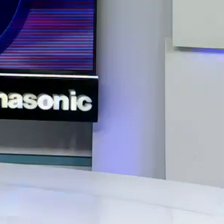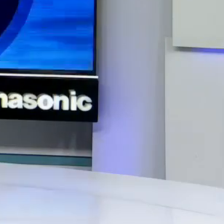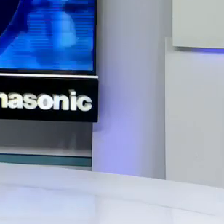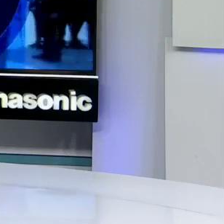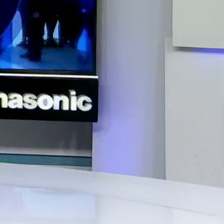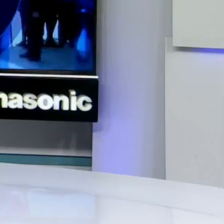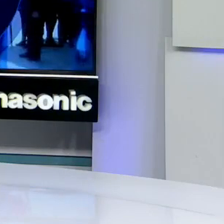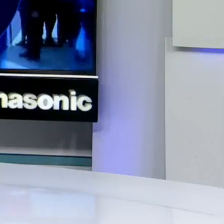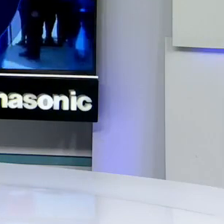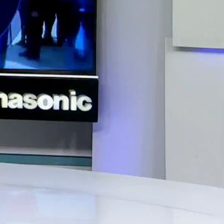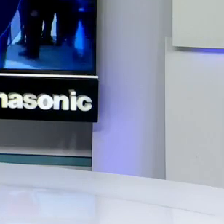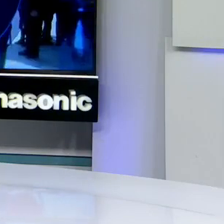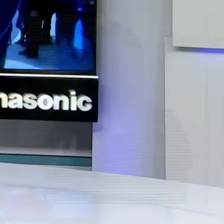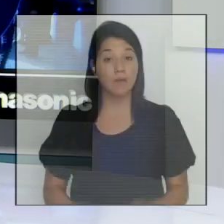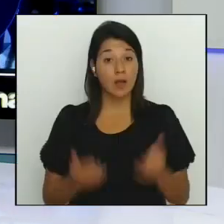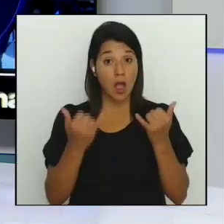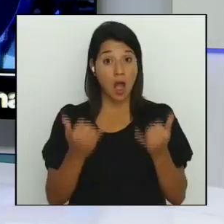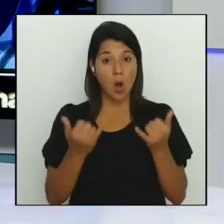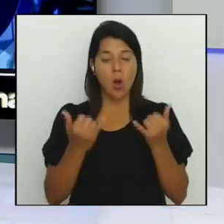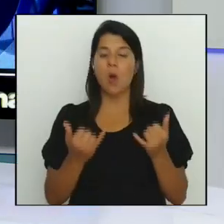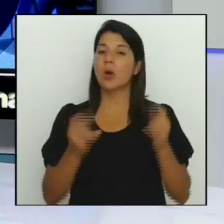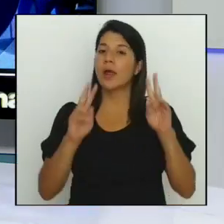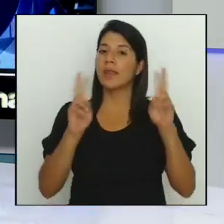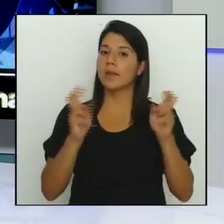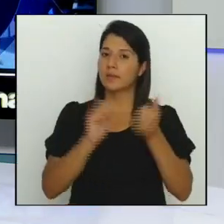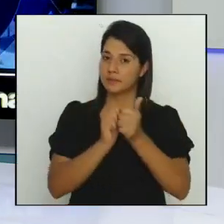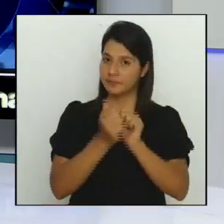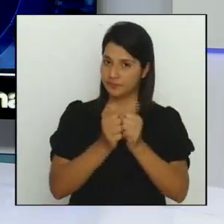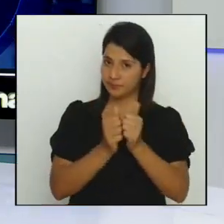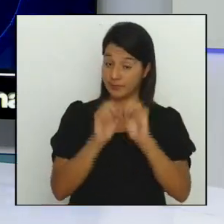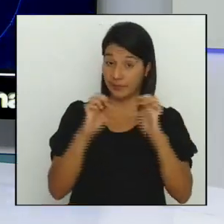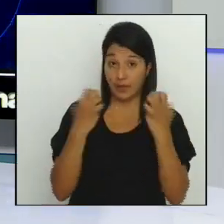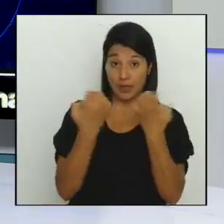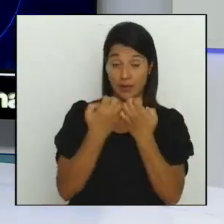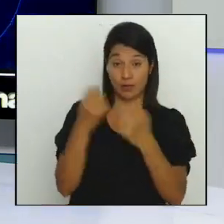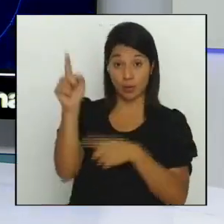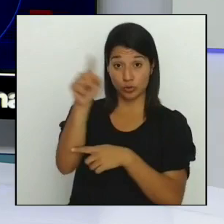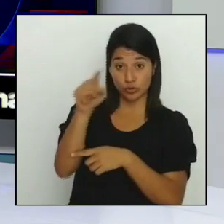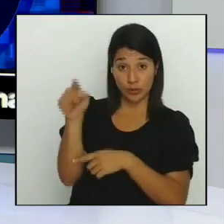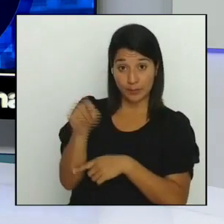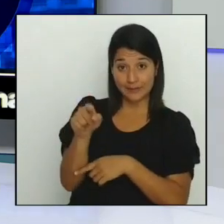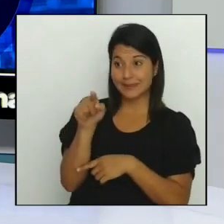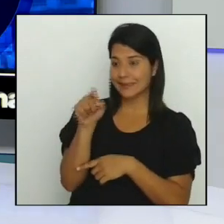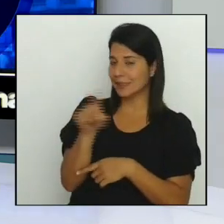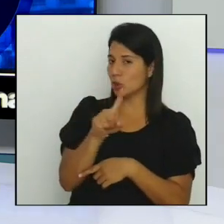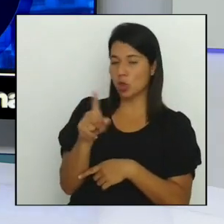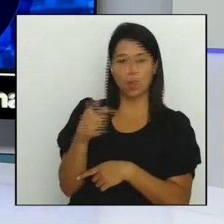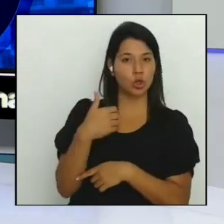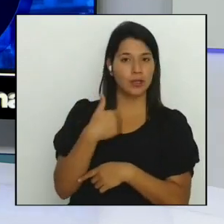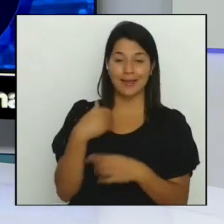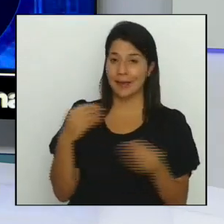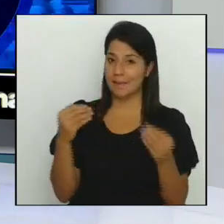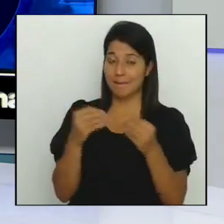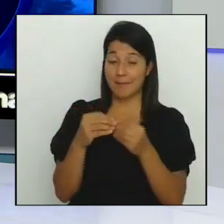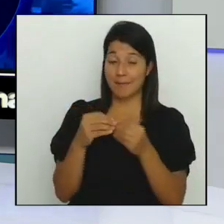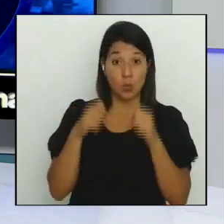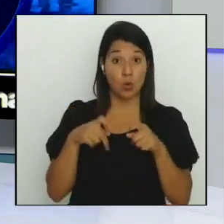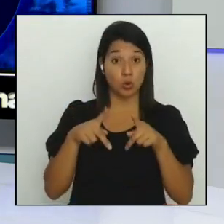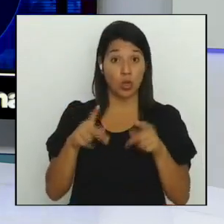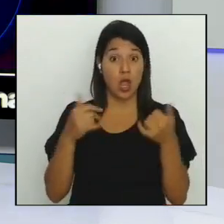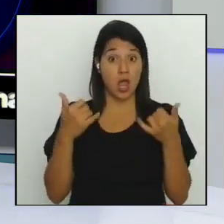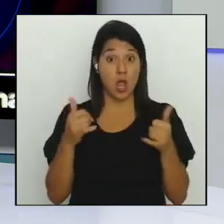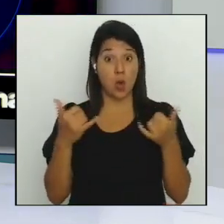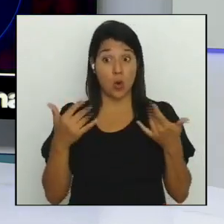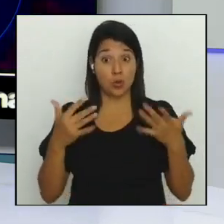vamos ahora al ámbito deportivo y es que el deportivo Zapriza no tiene más opción en juego que arrancó hace unos minutos